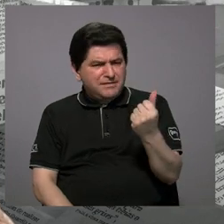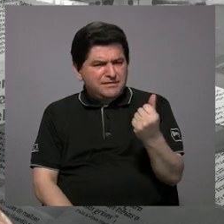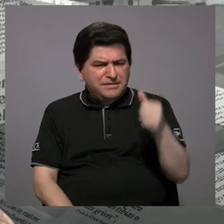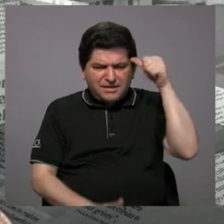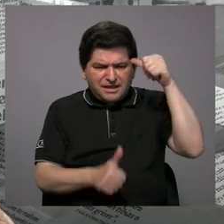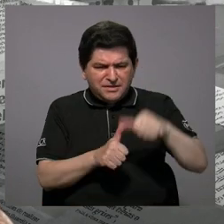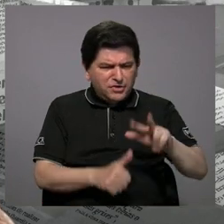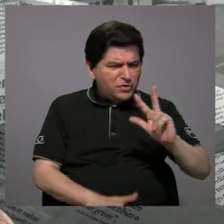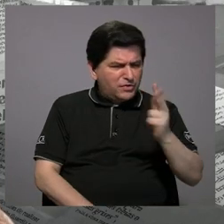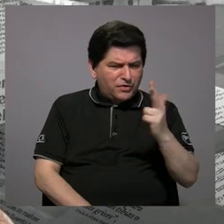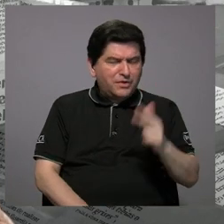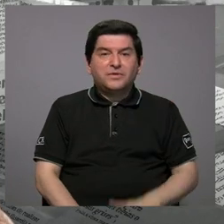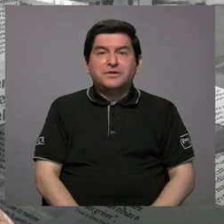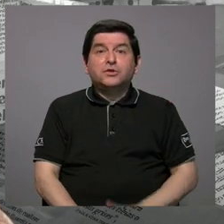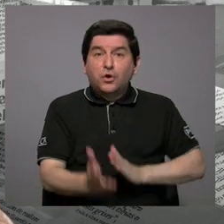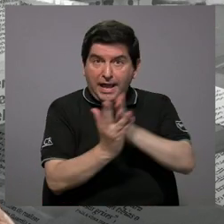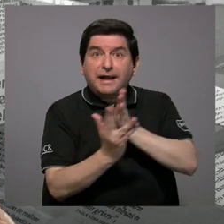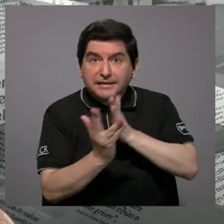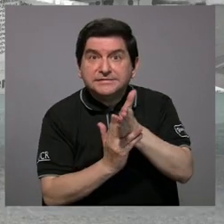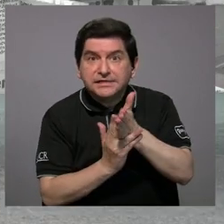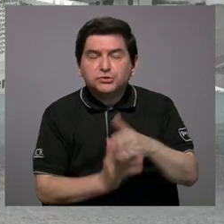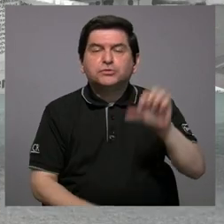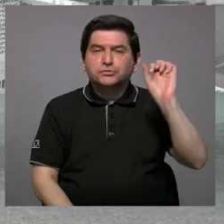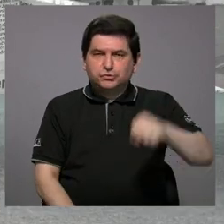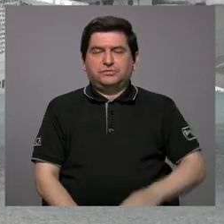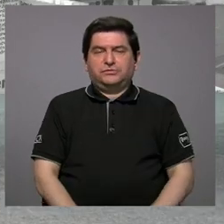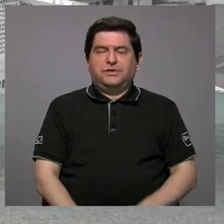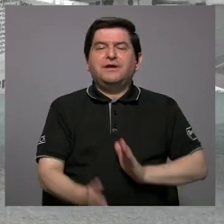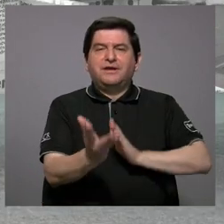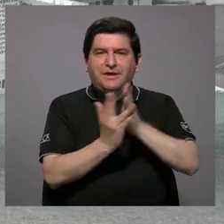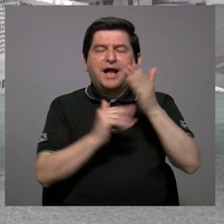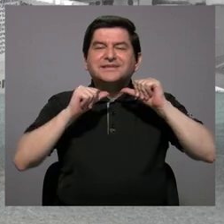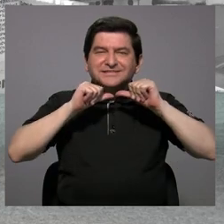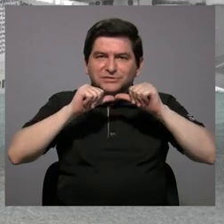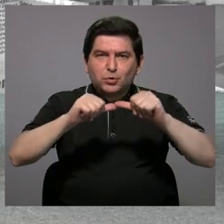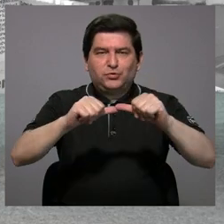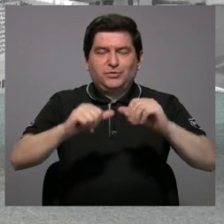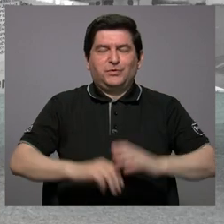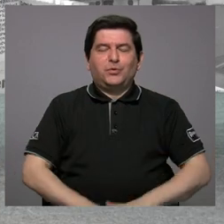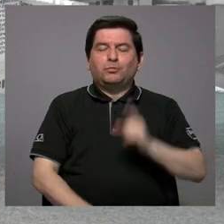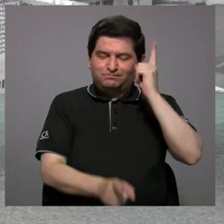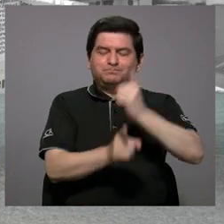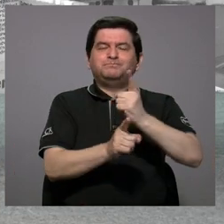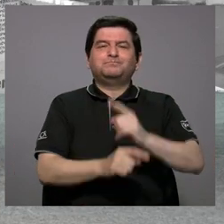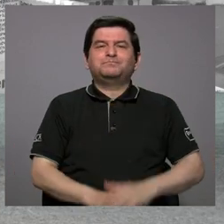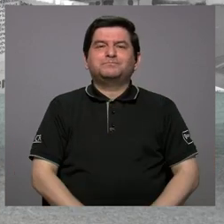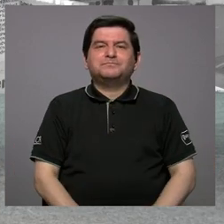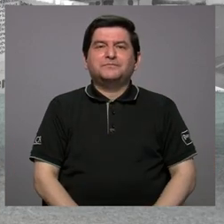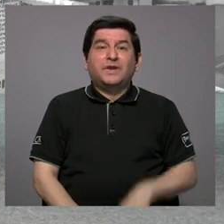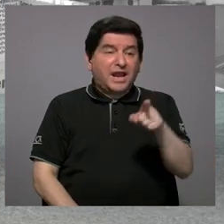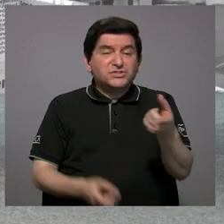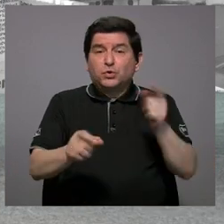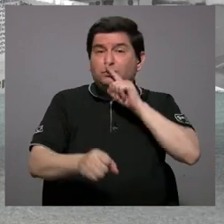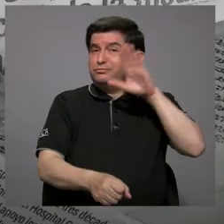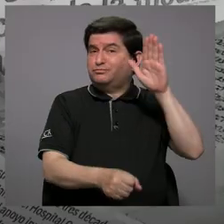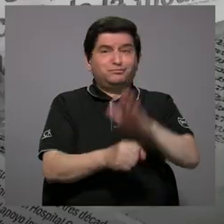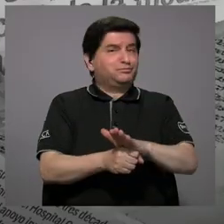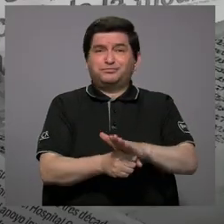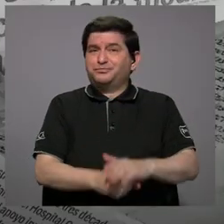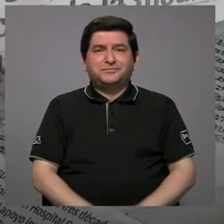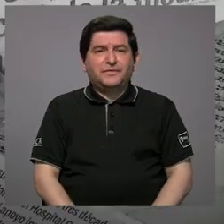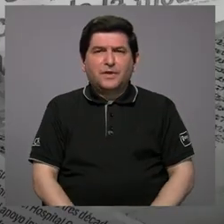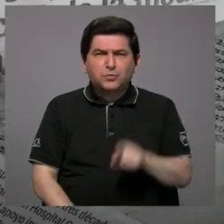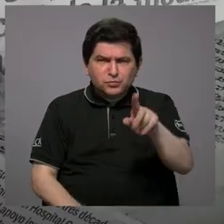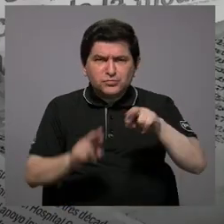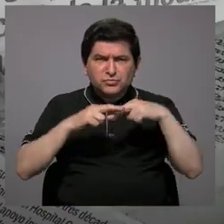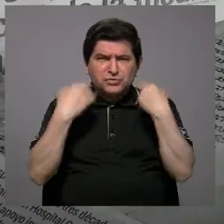pues no recuerdo la tercera. Y acceso. Y acceso continuo exactamente del servicio, cosa que no se cumple. ¿Ustedes se